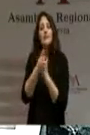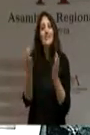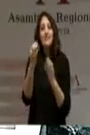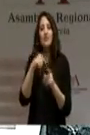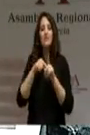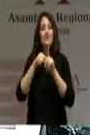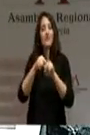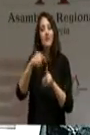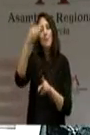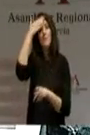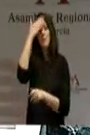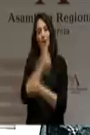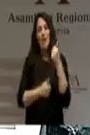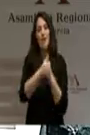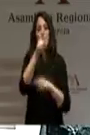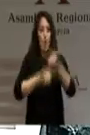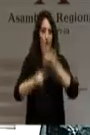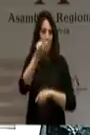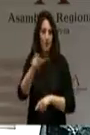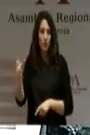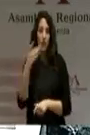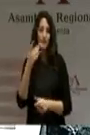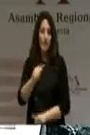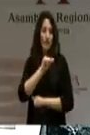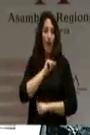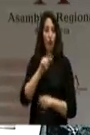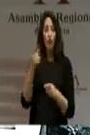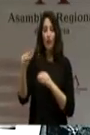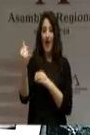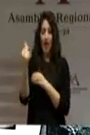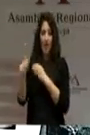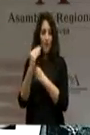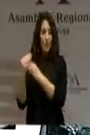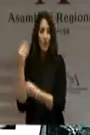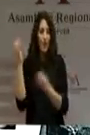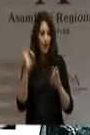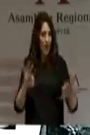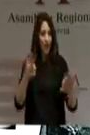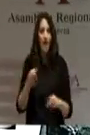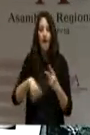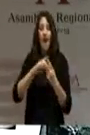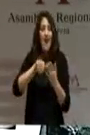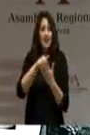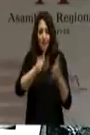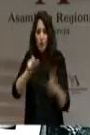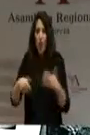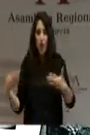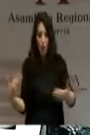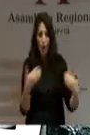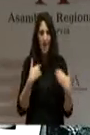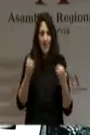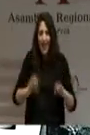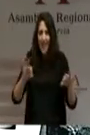problemas. Desempleo, ausencia de ayudas desde lo público, incluso para los que no tienen nada, deterioro de los servicios